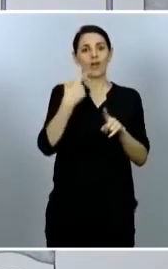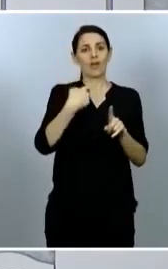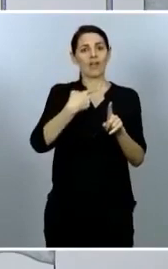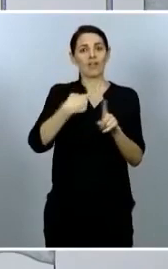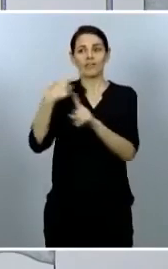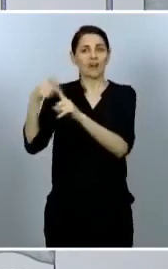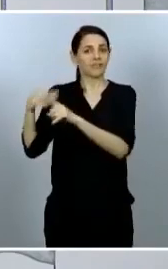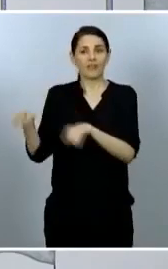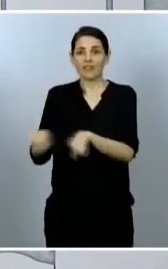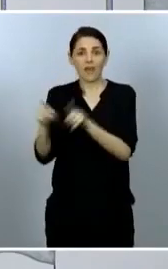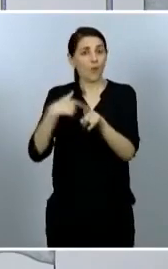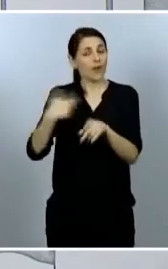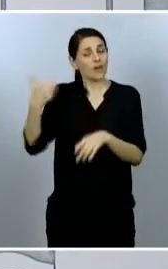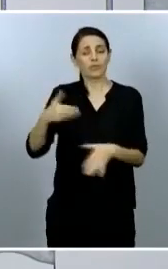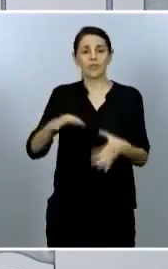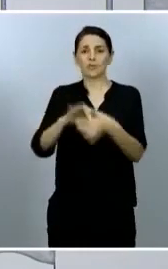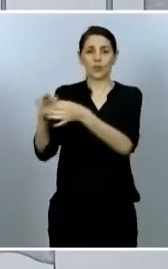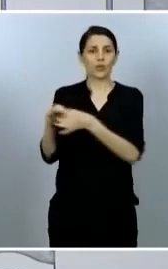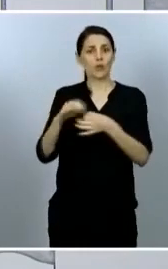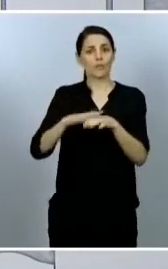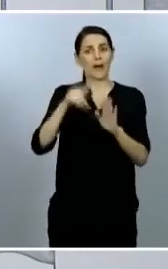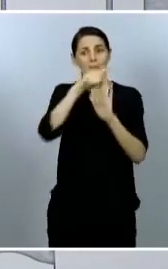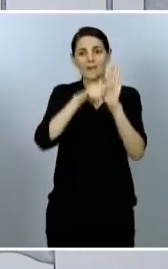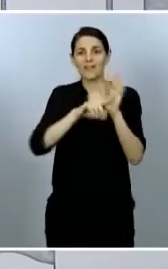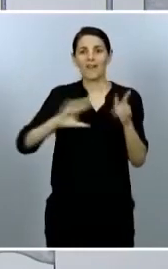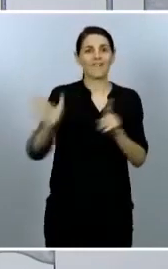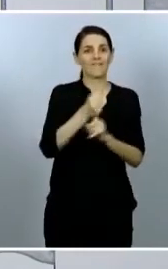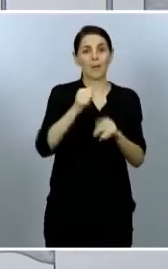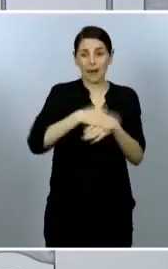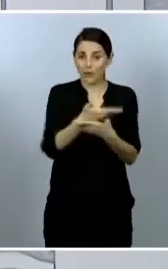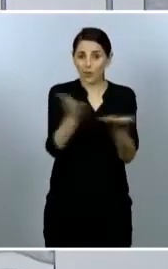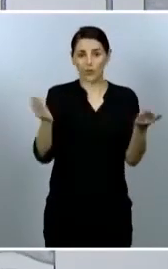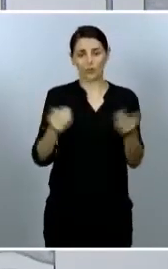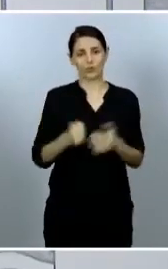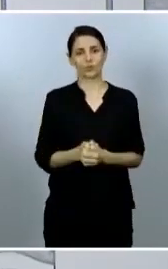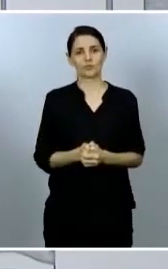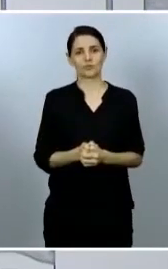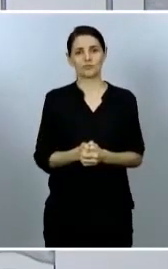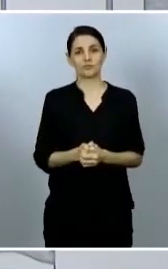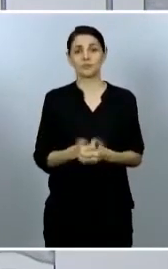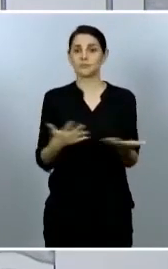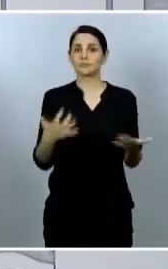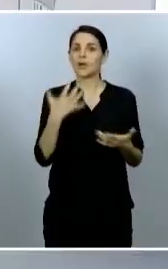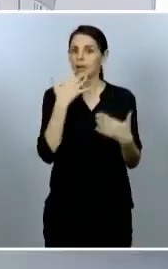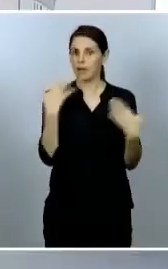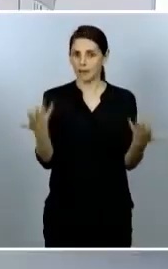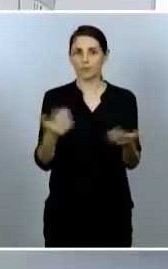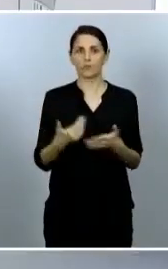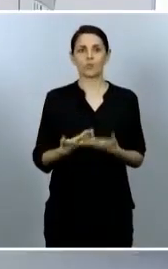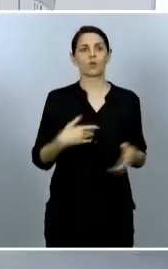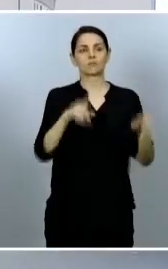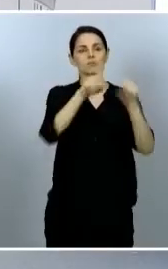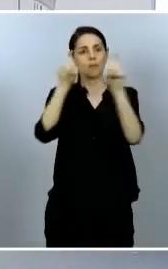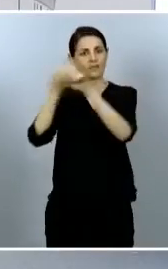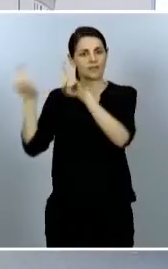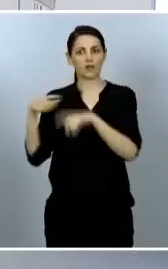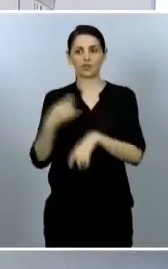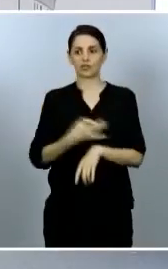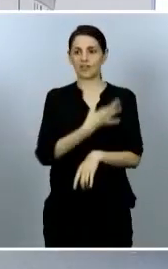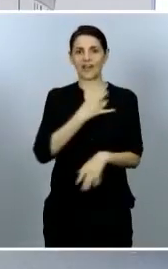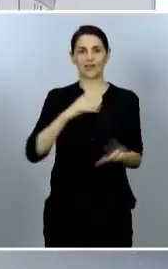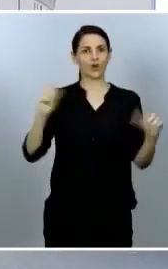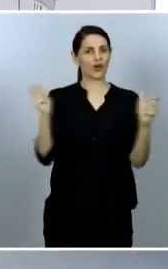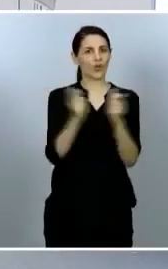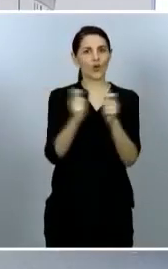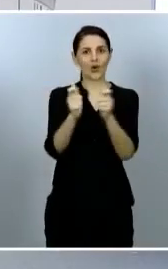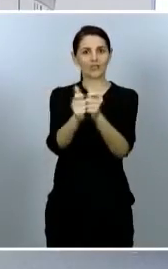todos. Y un ejemplo de ello son las reuniones que se vienen celebrando con empresarios y sindicatos. Nuestro agradecimiento.